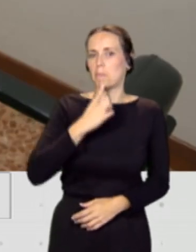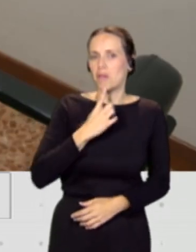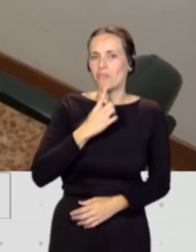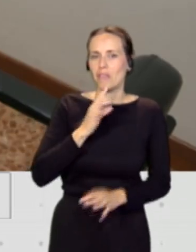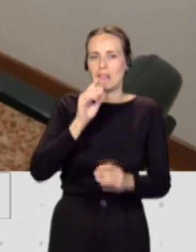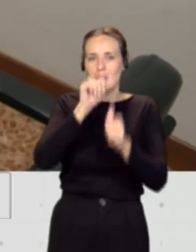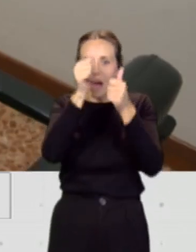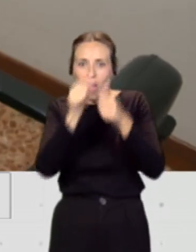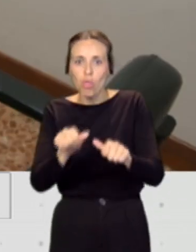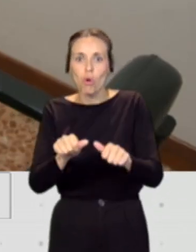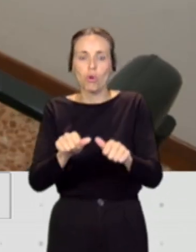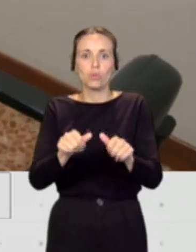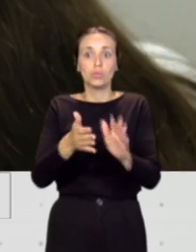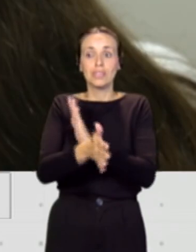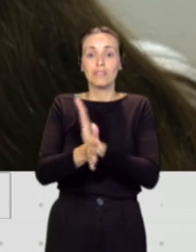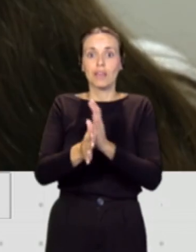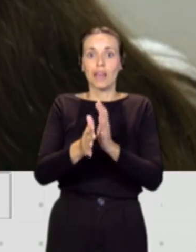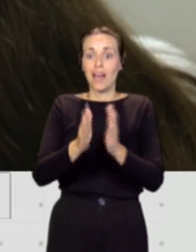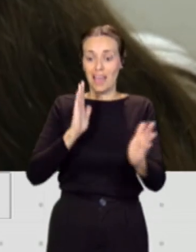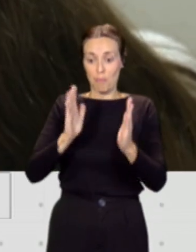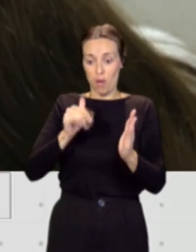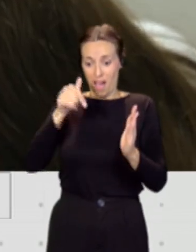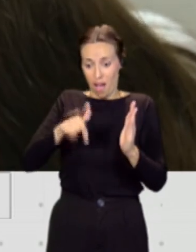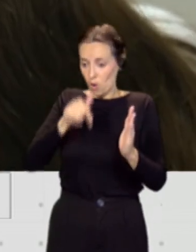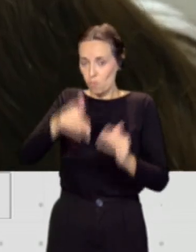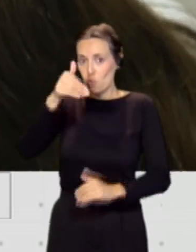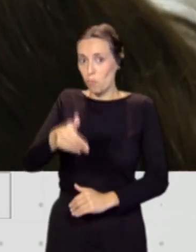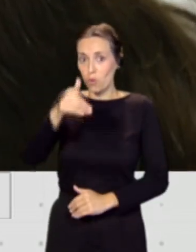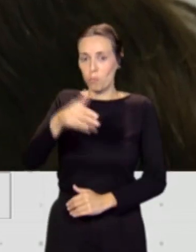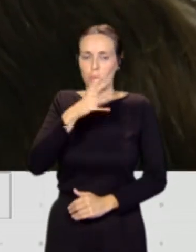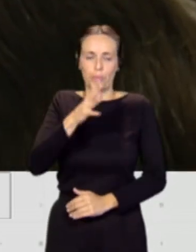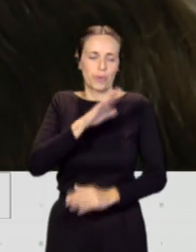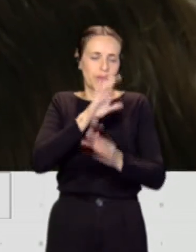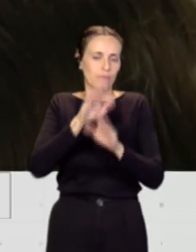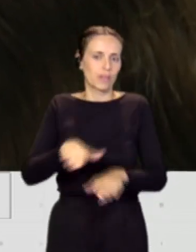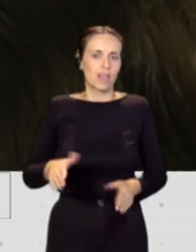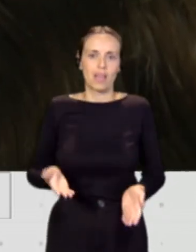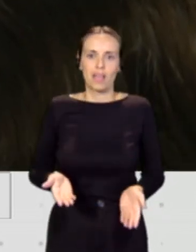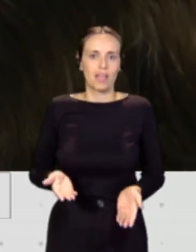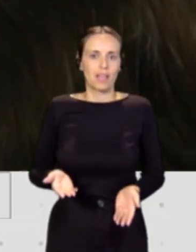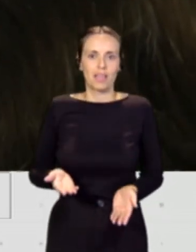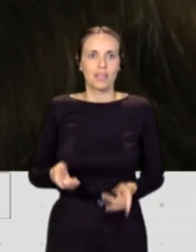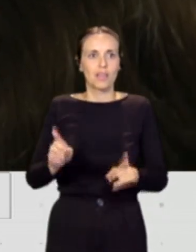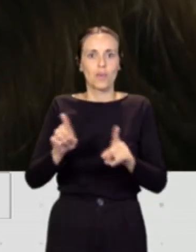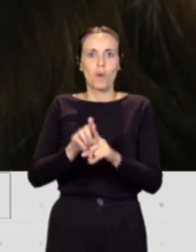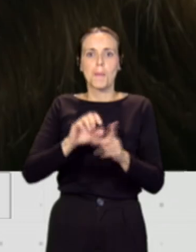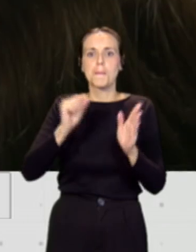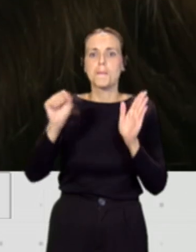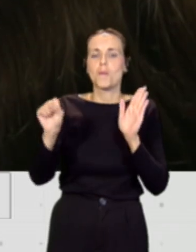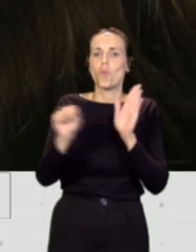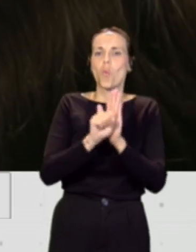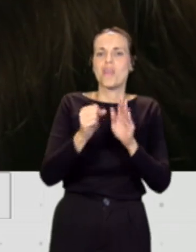como digo, algo importante en esta era en la que entramos, porque al final se establece una huella digital